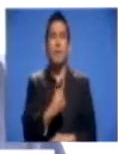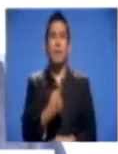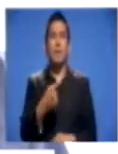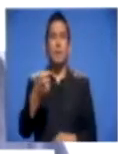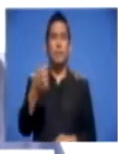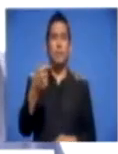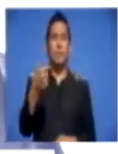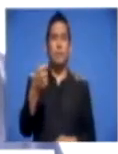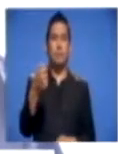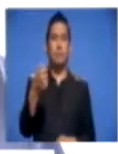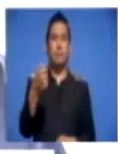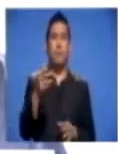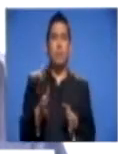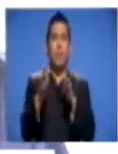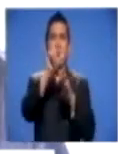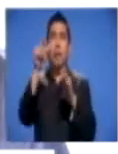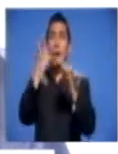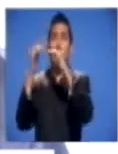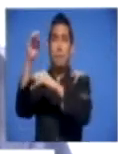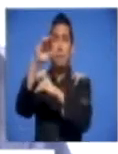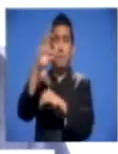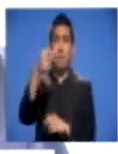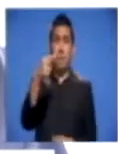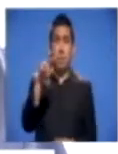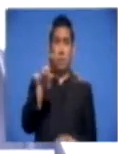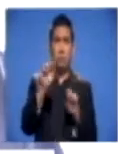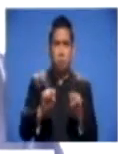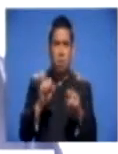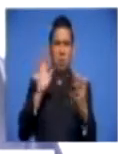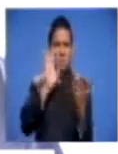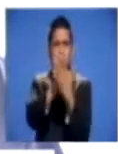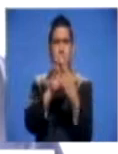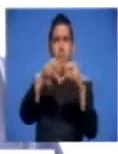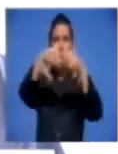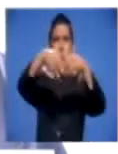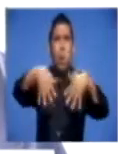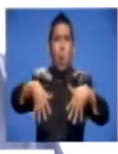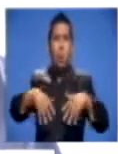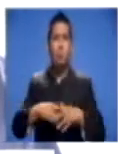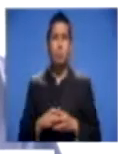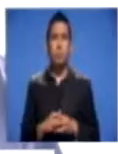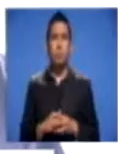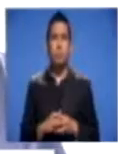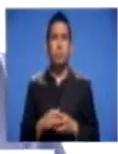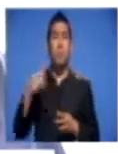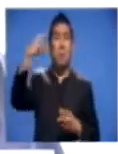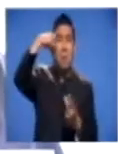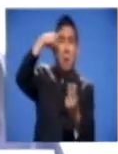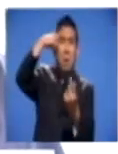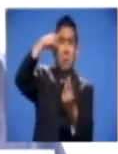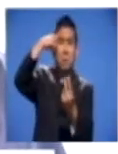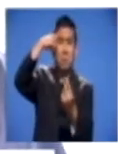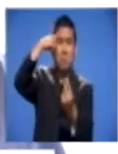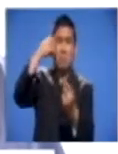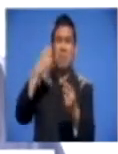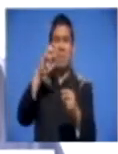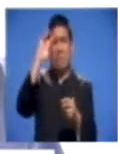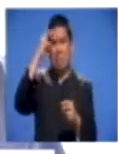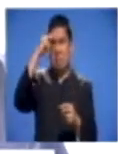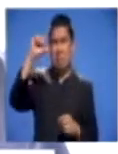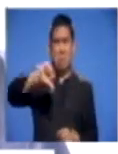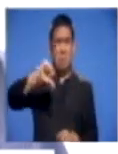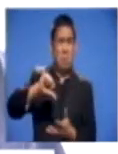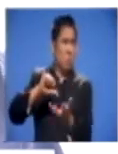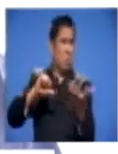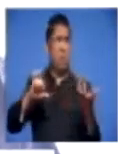fiscalía que les permita una mayor efectividad en el combate de este flagelo. La extorsión es un cáncer que nos afecta a